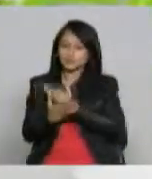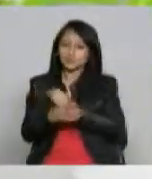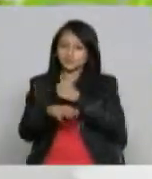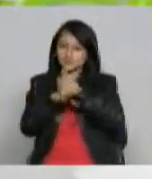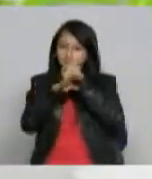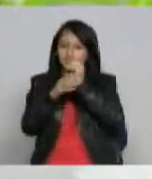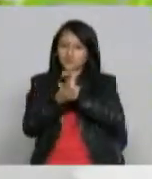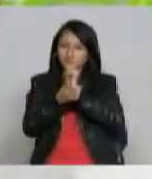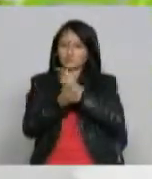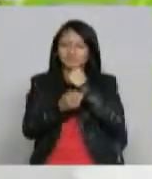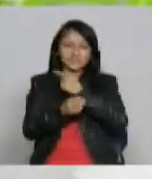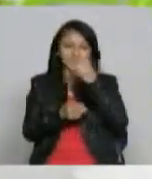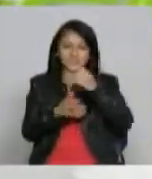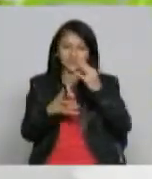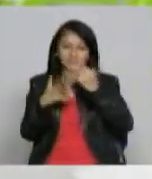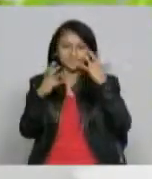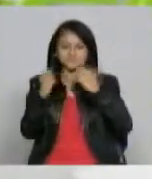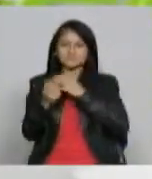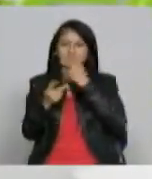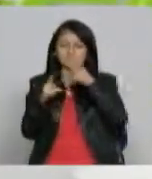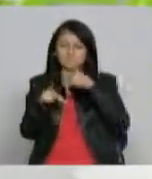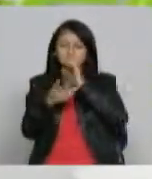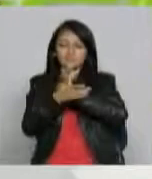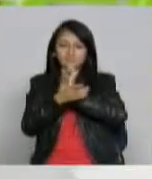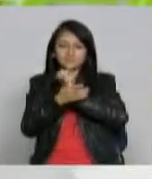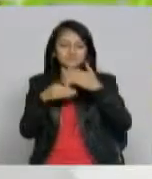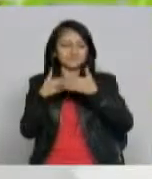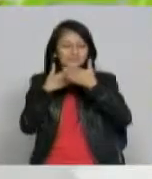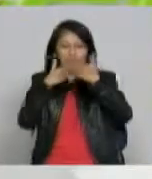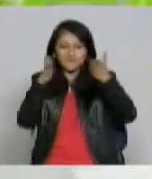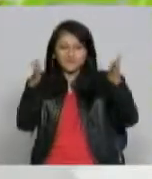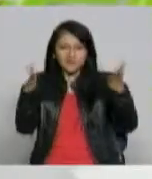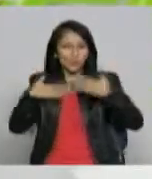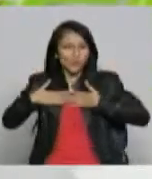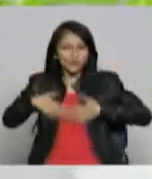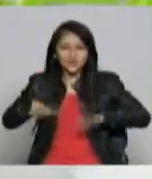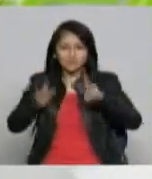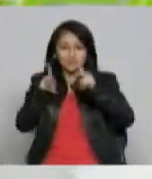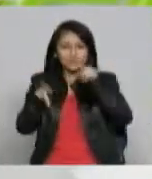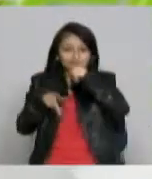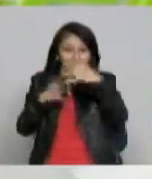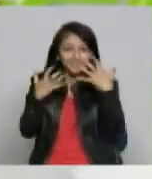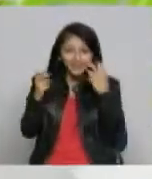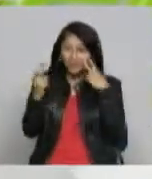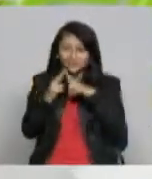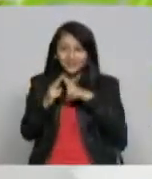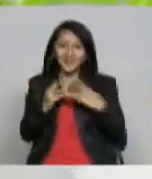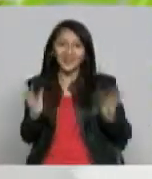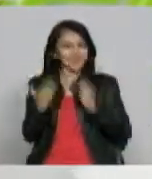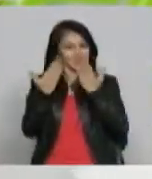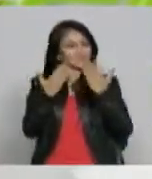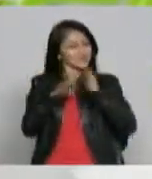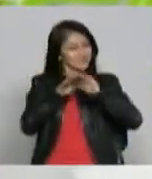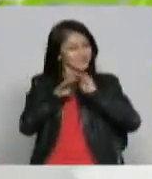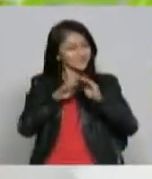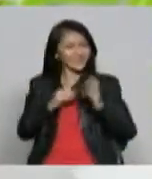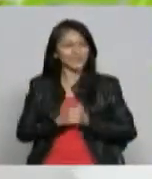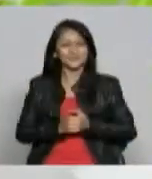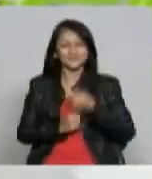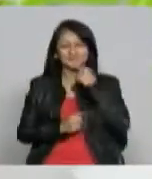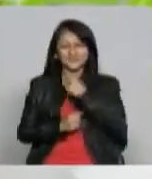el gerente Ricardo Gómez de la Roche de que el canal tiene que ser de puertas abiertas para todo el público en general ¿cómo hace un televidente para poder venir al canal?